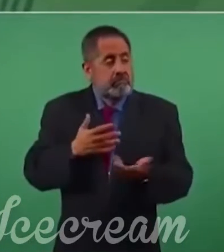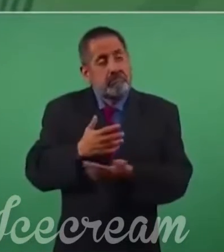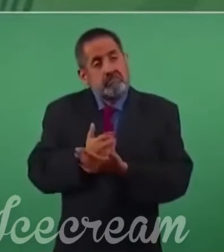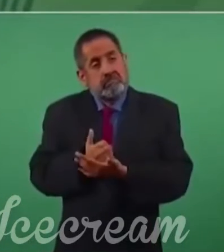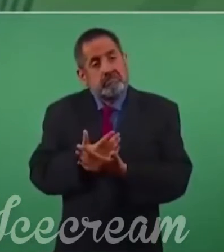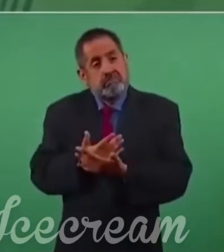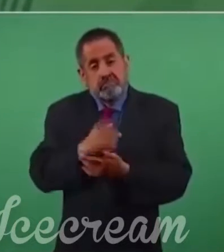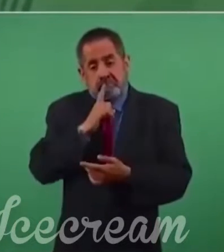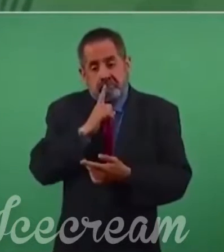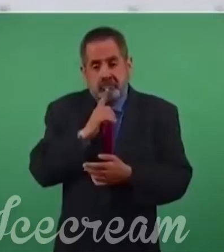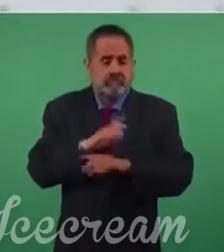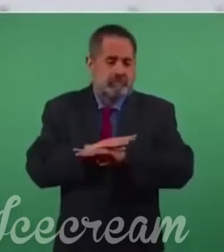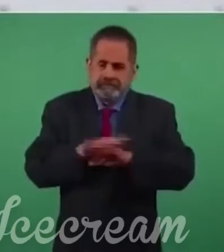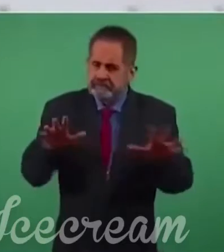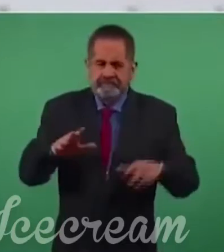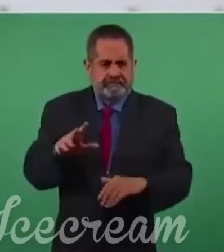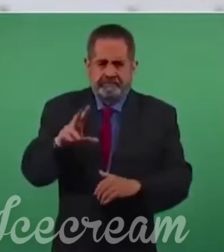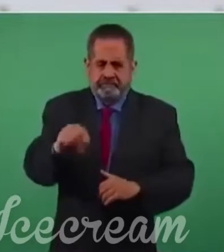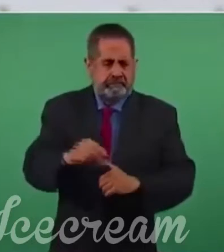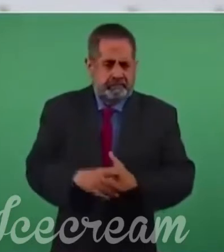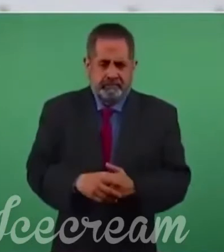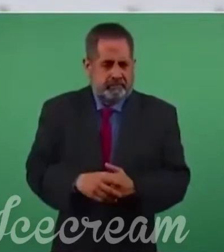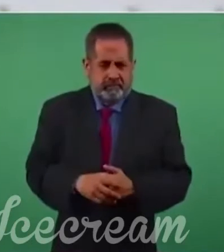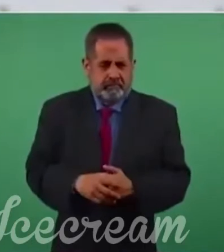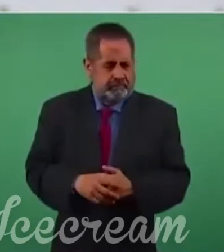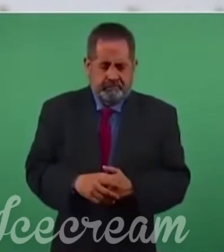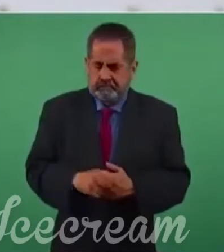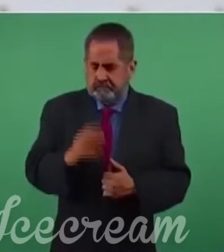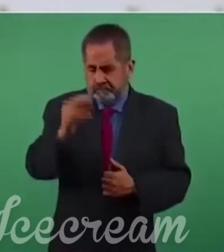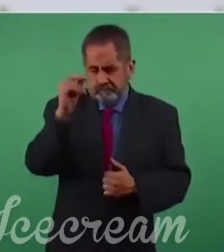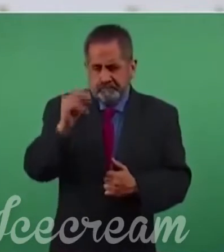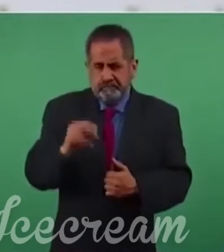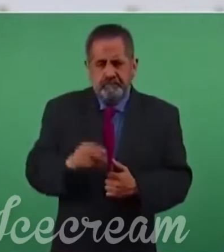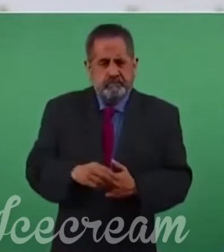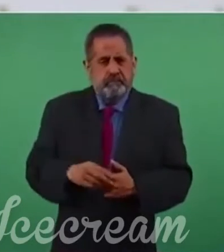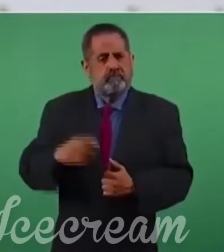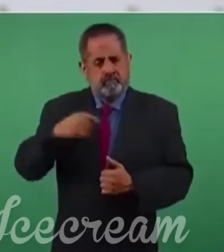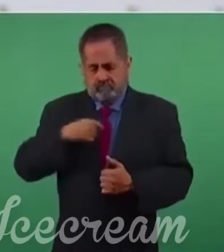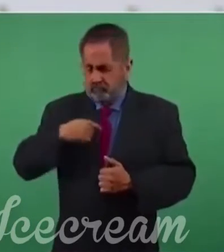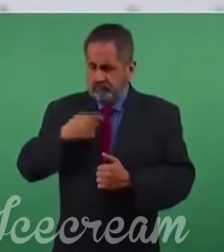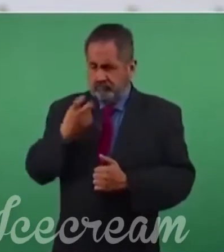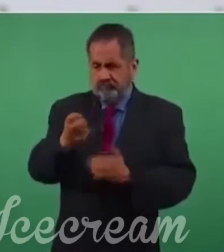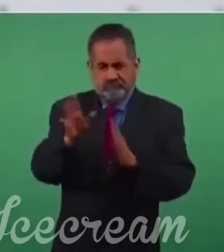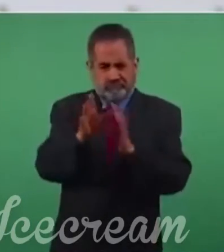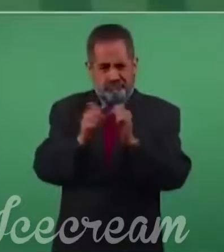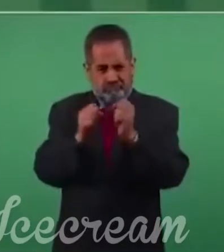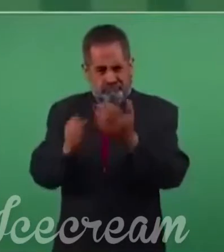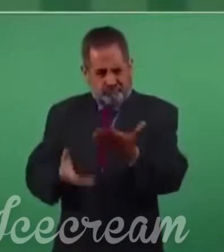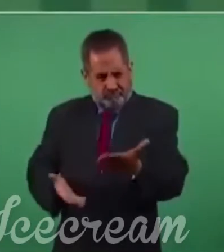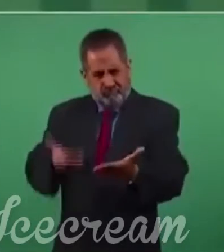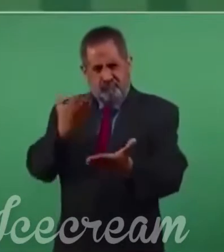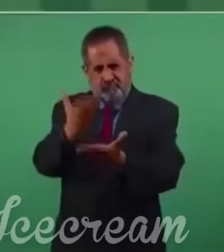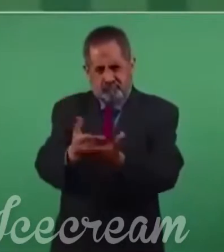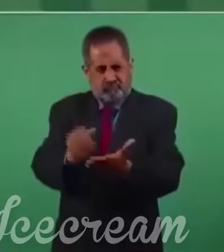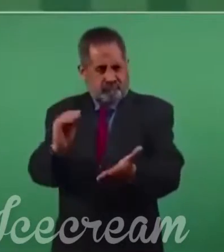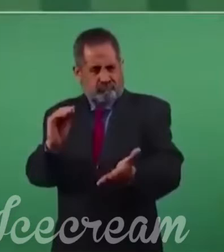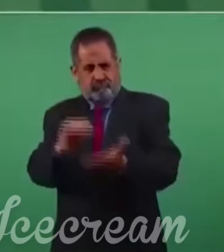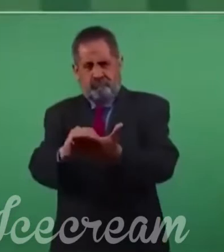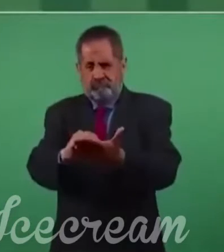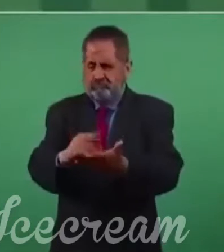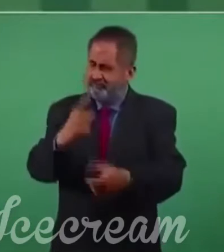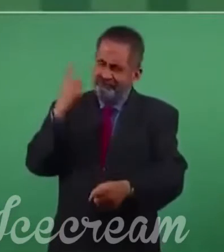¿cómo no voy a presentar una iniciativa para que